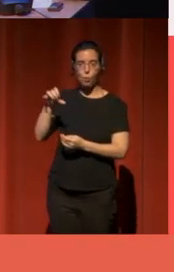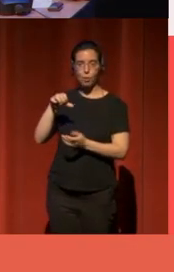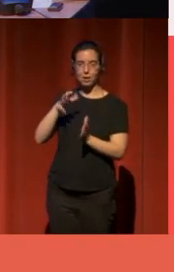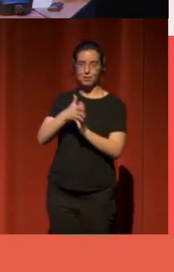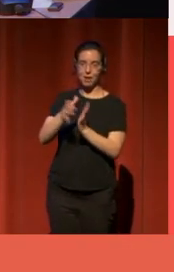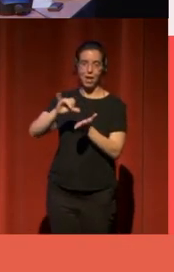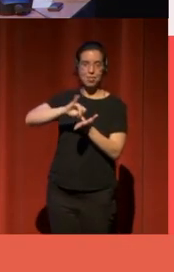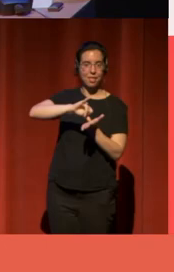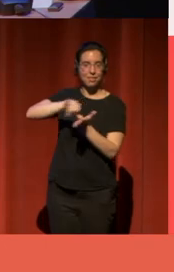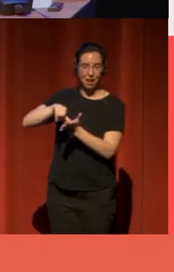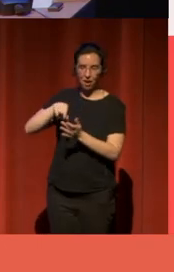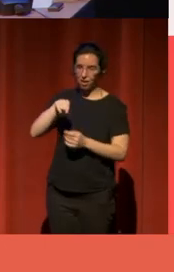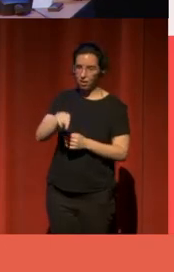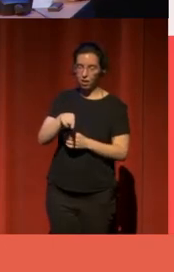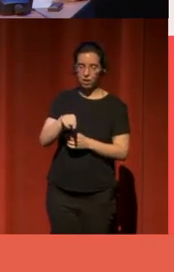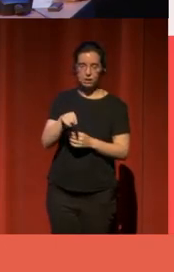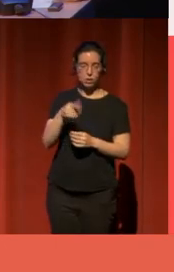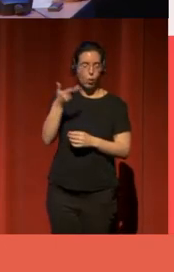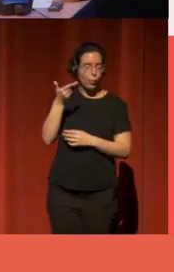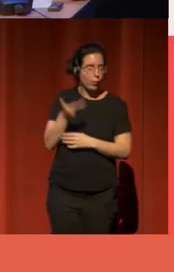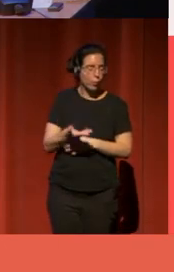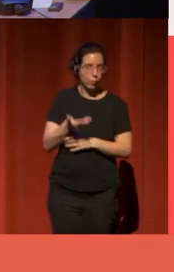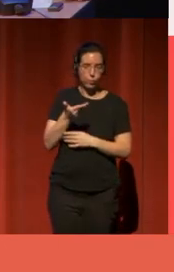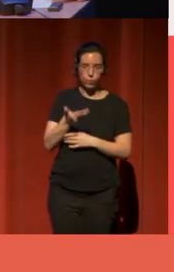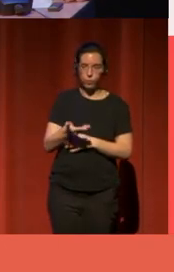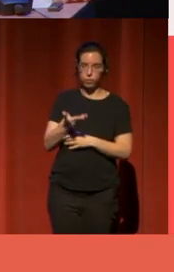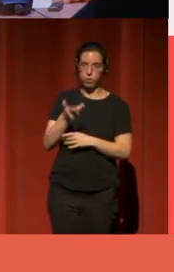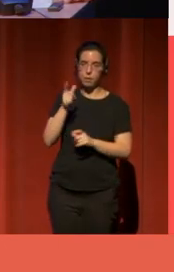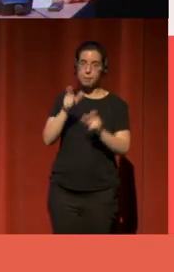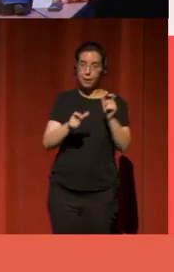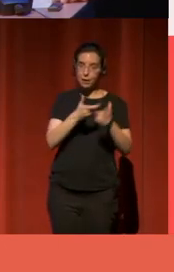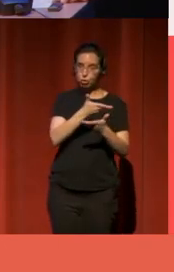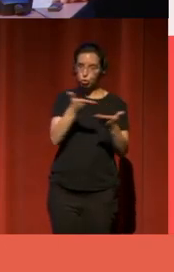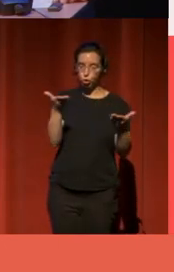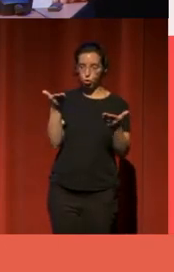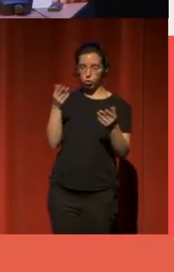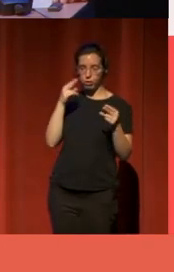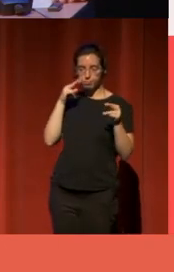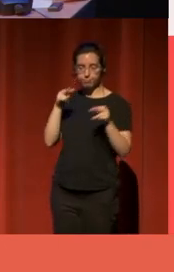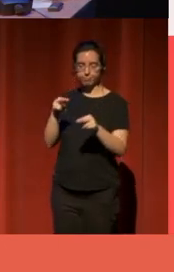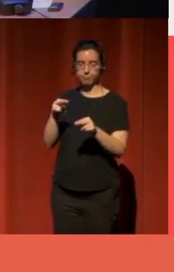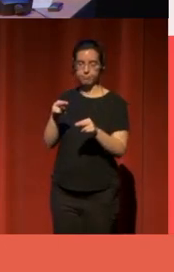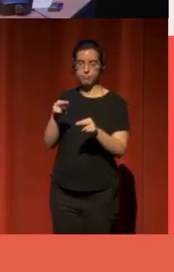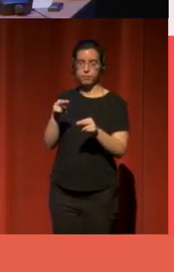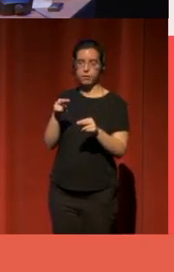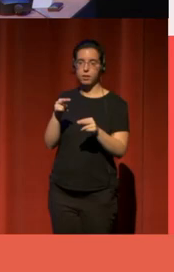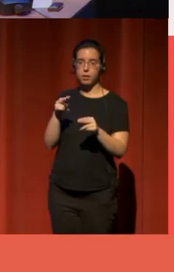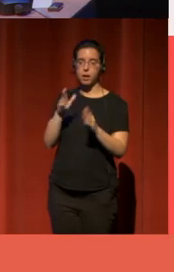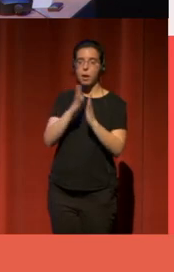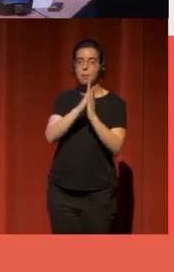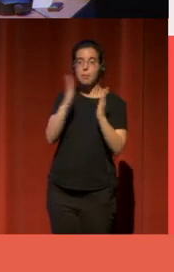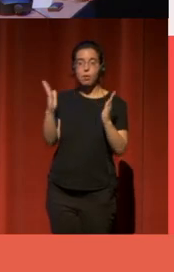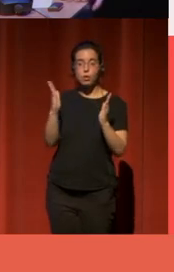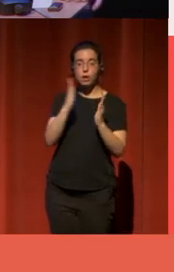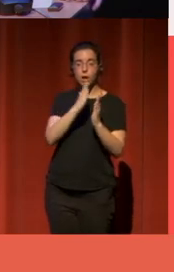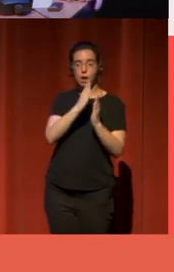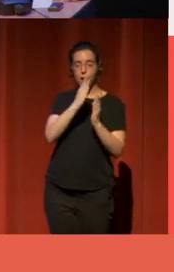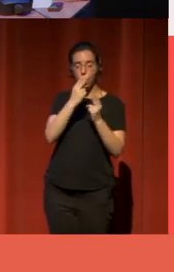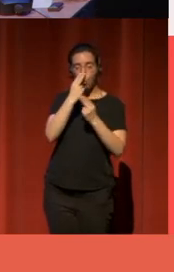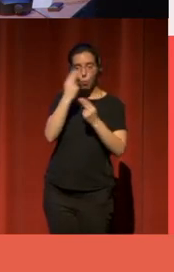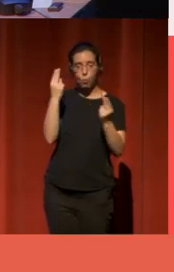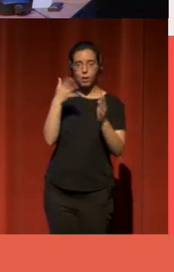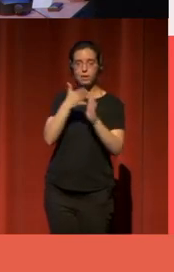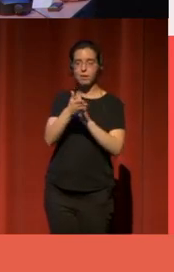centralidad, esta debe ser relevante para las personas. La biblioteca pública ya no es la única puerta de acceso